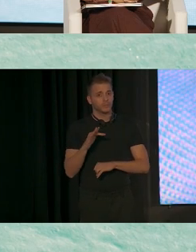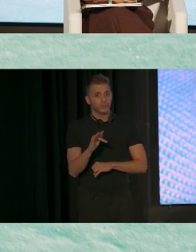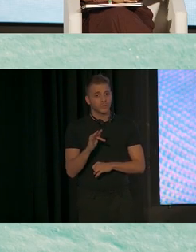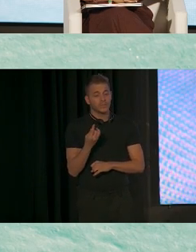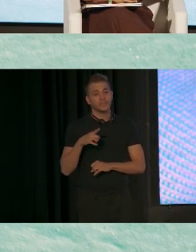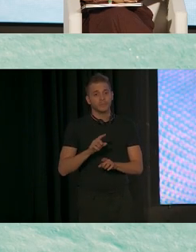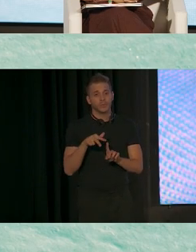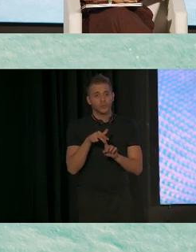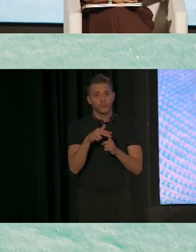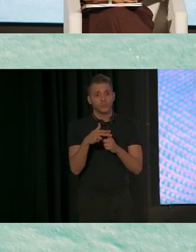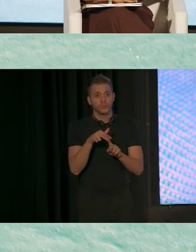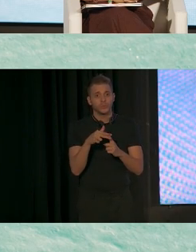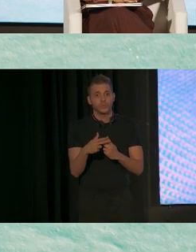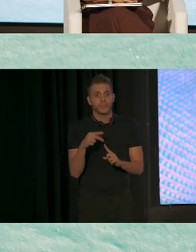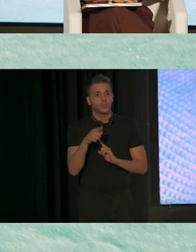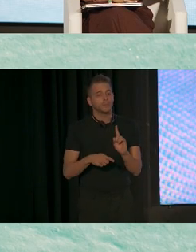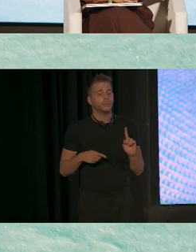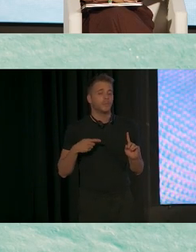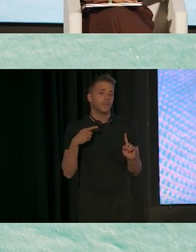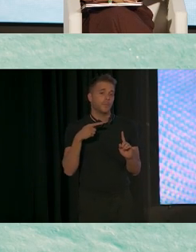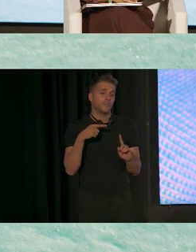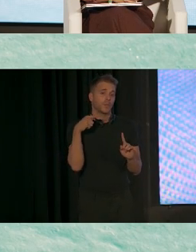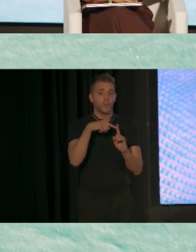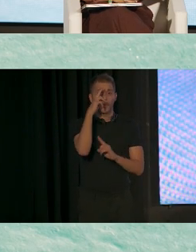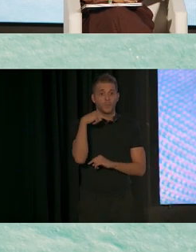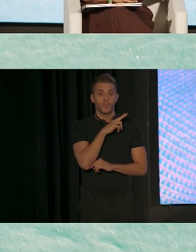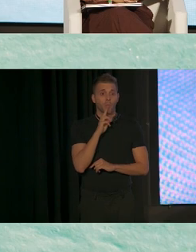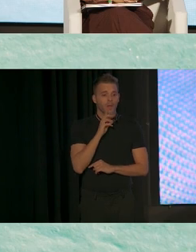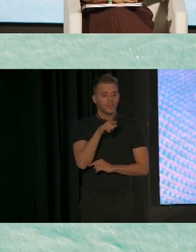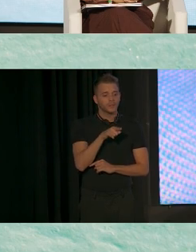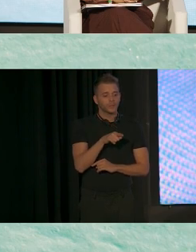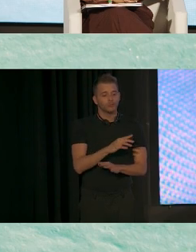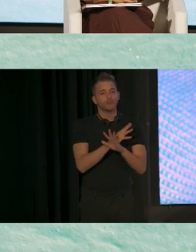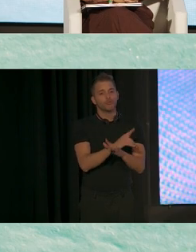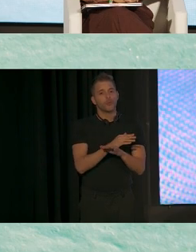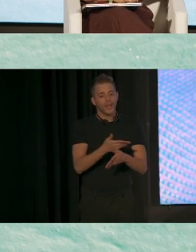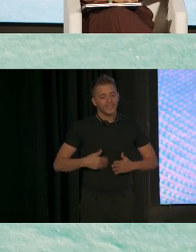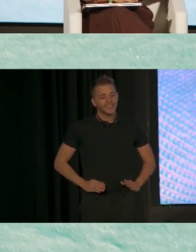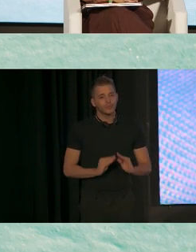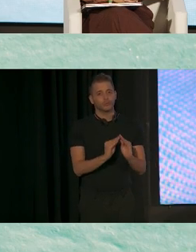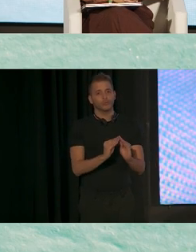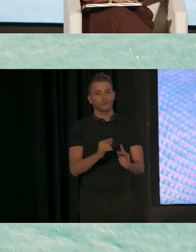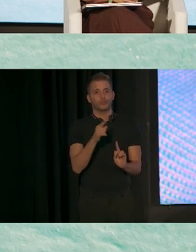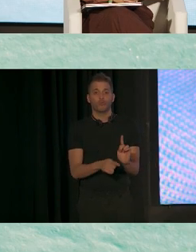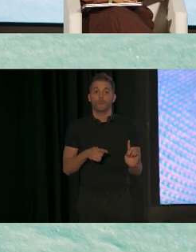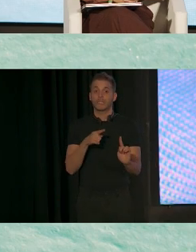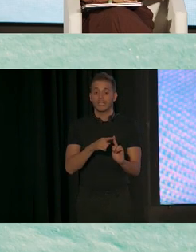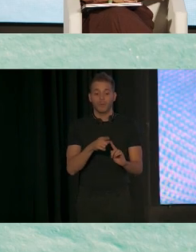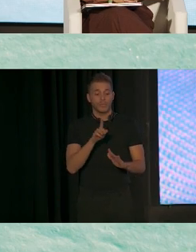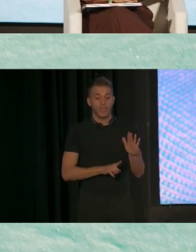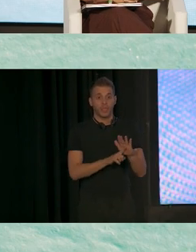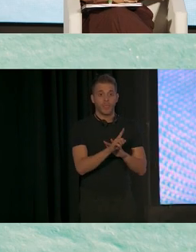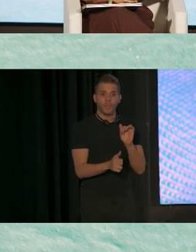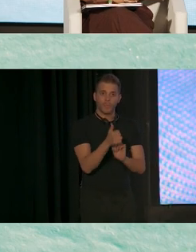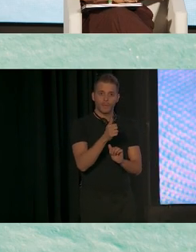un taller para los padres para que puedan jugar con sus hijos con más propósito al desarrollo y